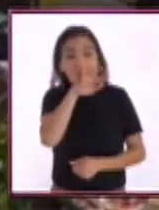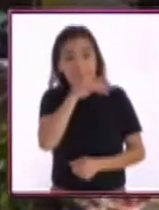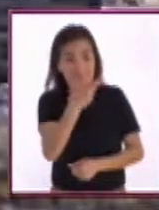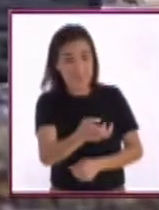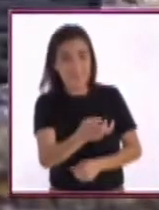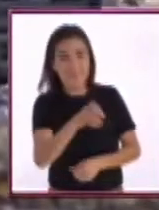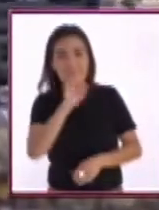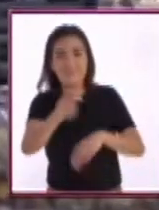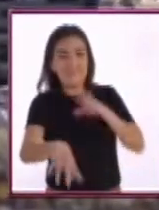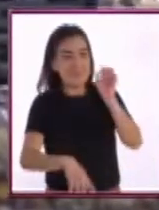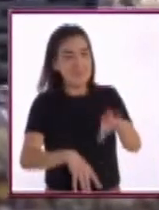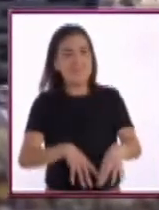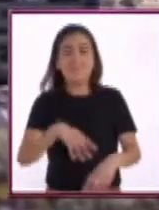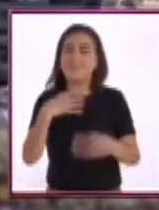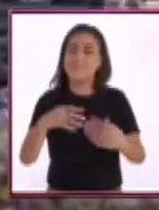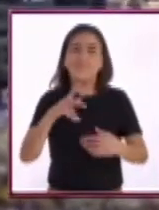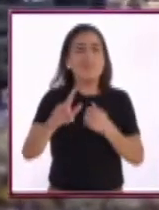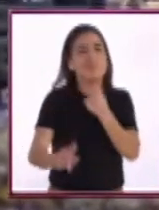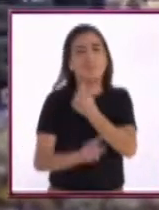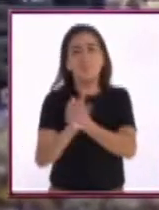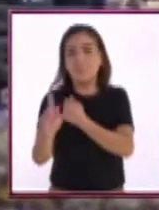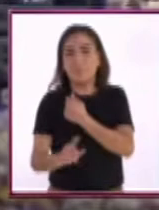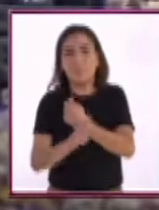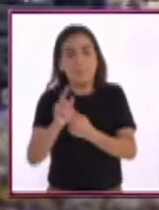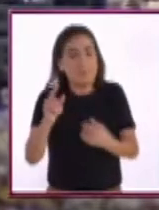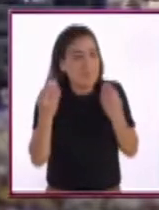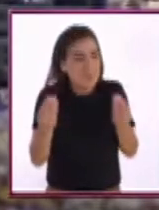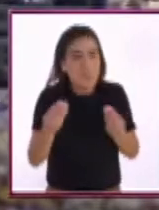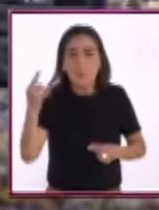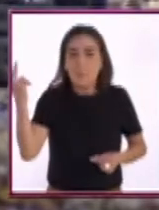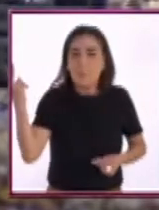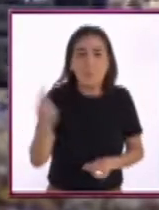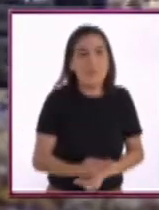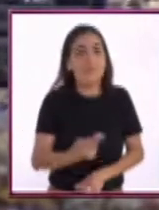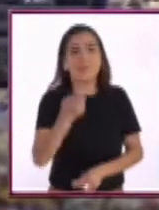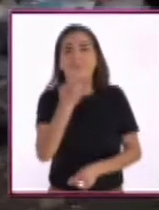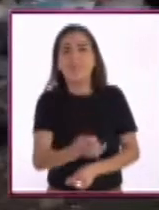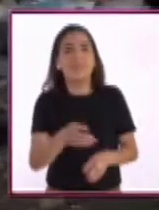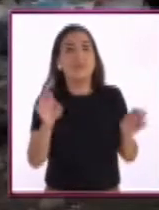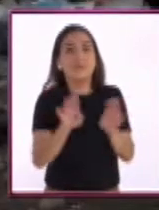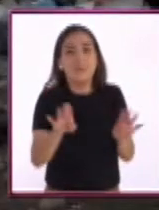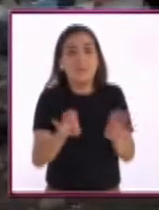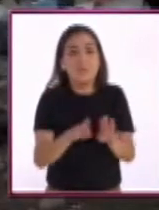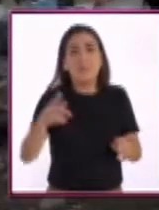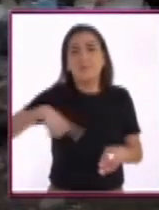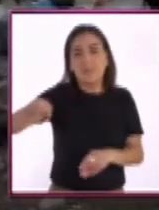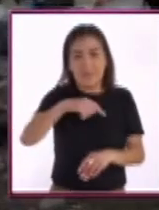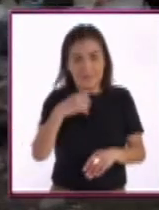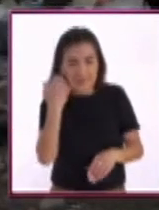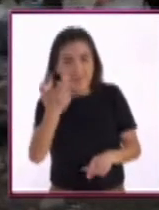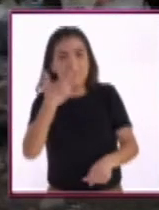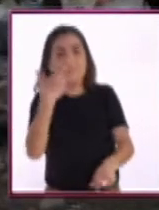La basura es un problema urgente, mayúsculo, y del cual nadie quiere asumir la